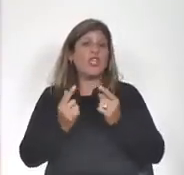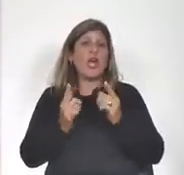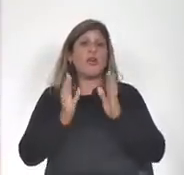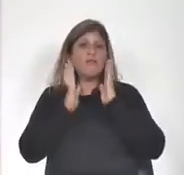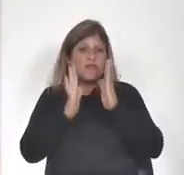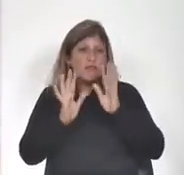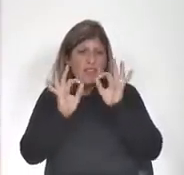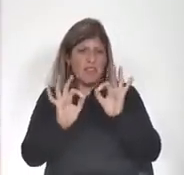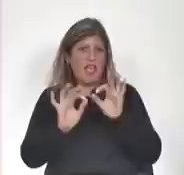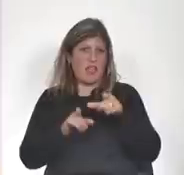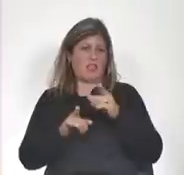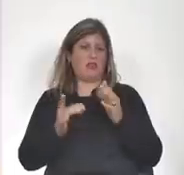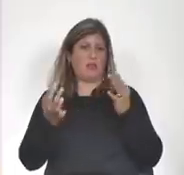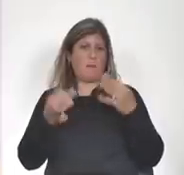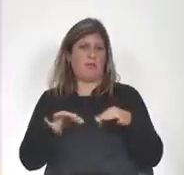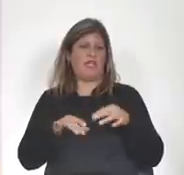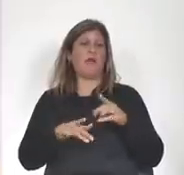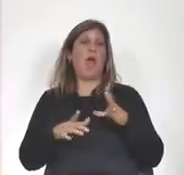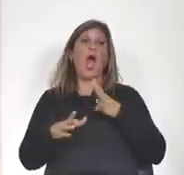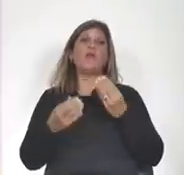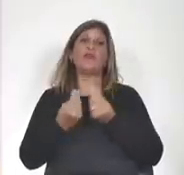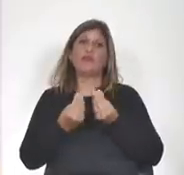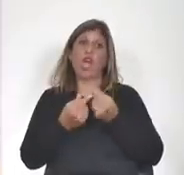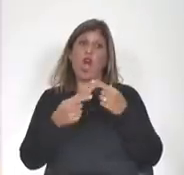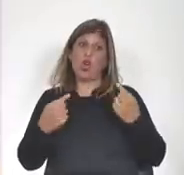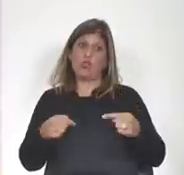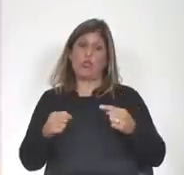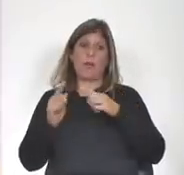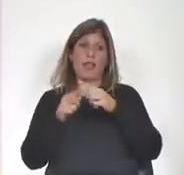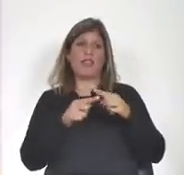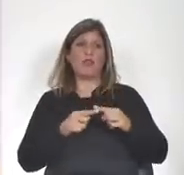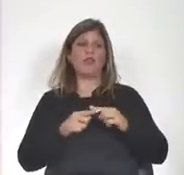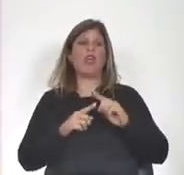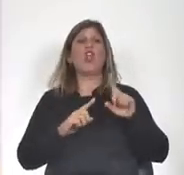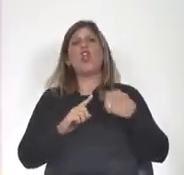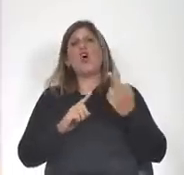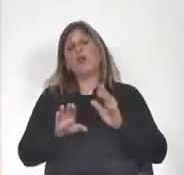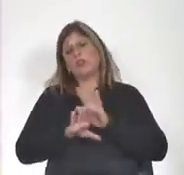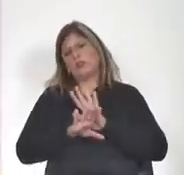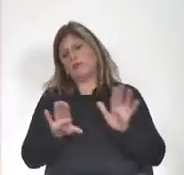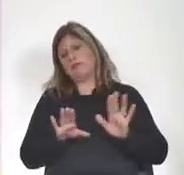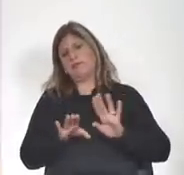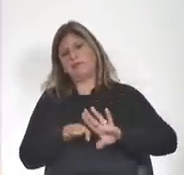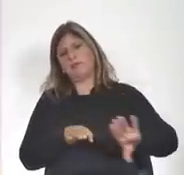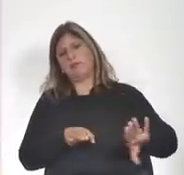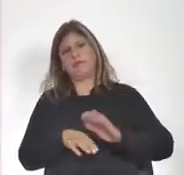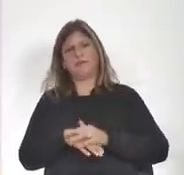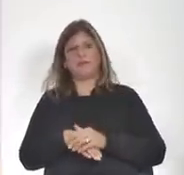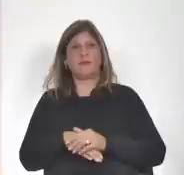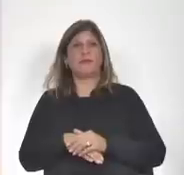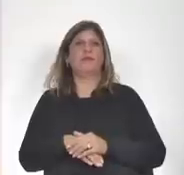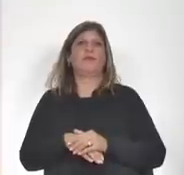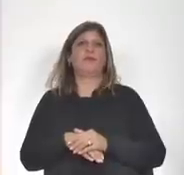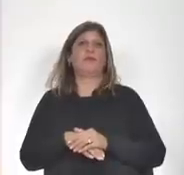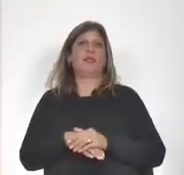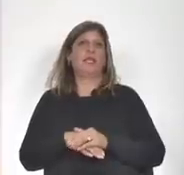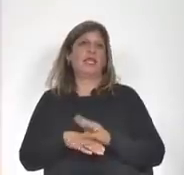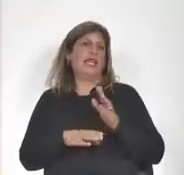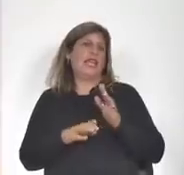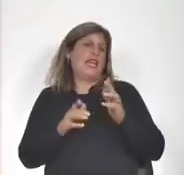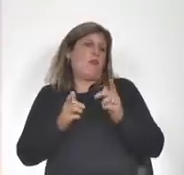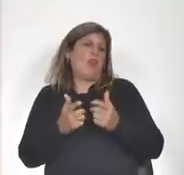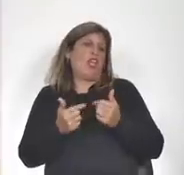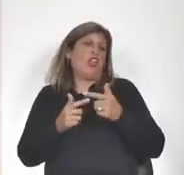hay muchas cosas para discutir. Lo otro es una maniobra evitativa del que no tiene con qué